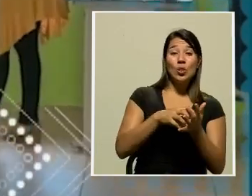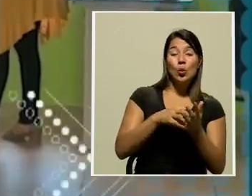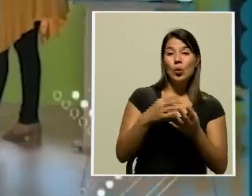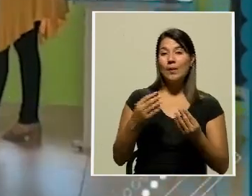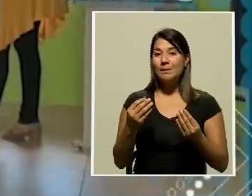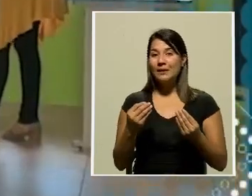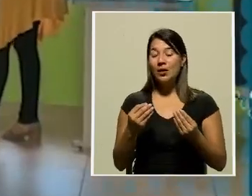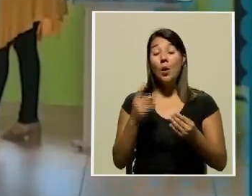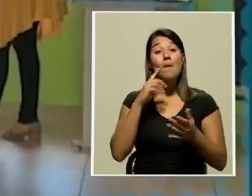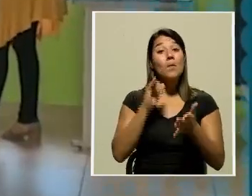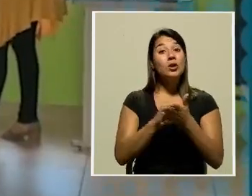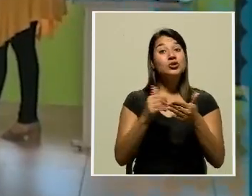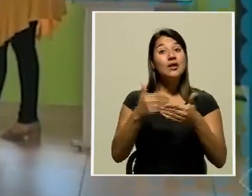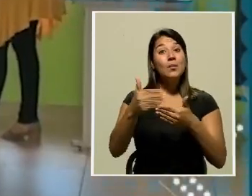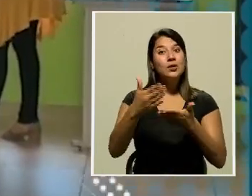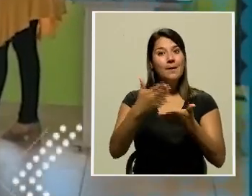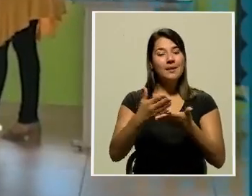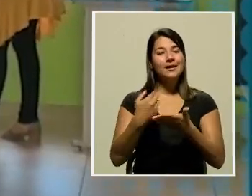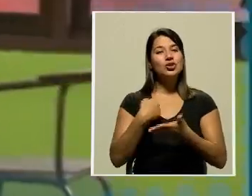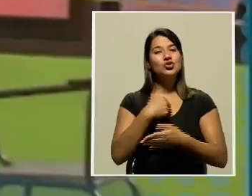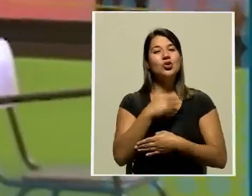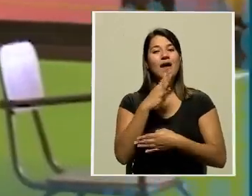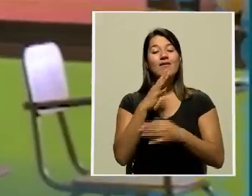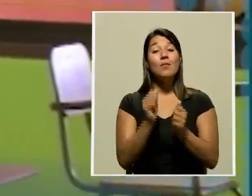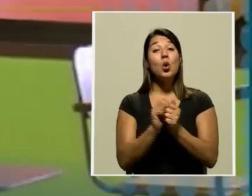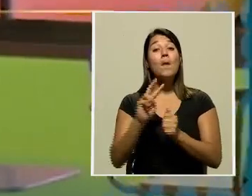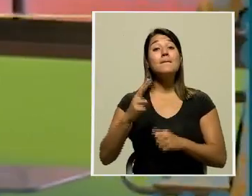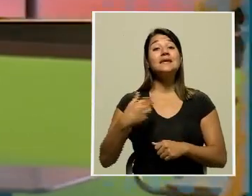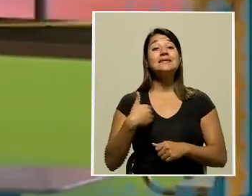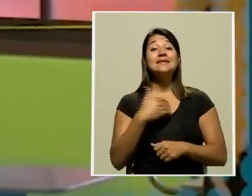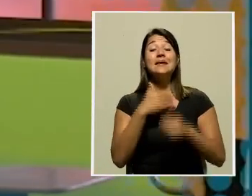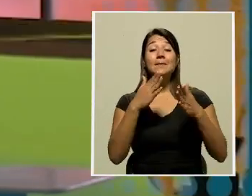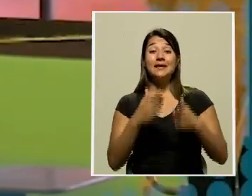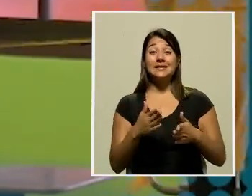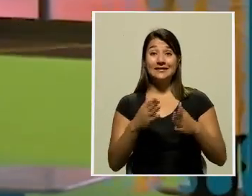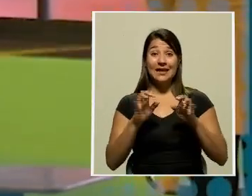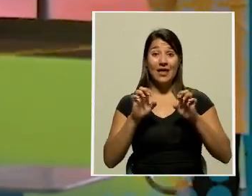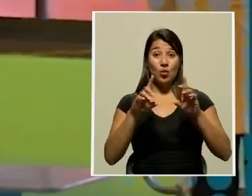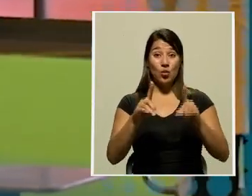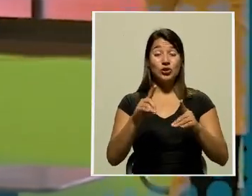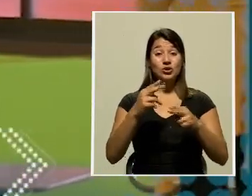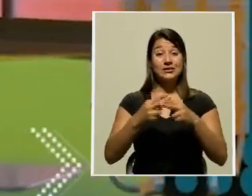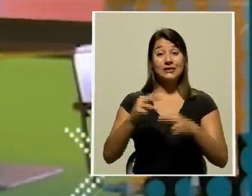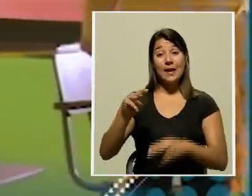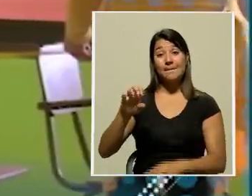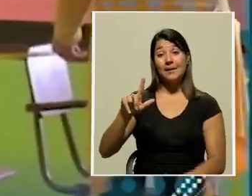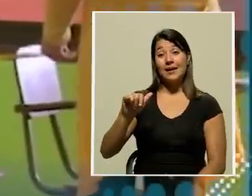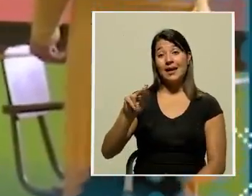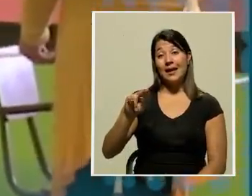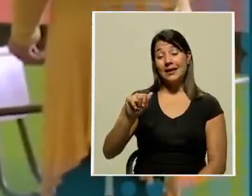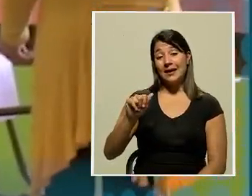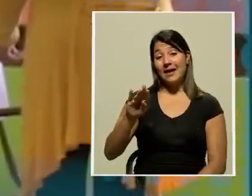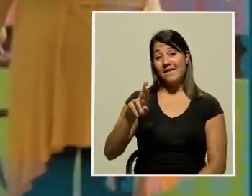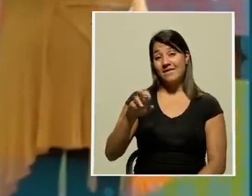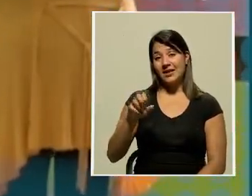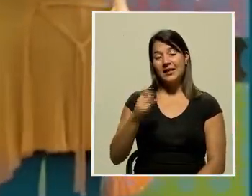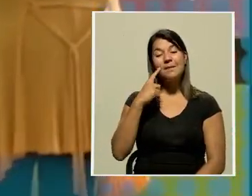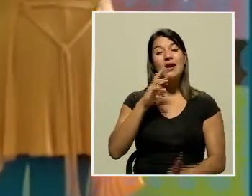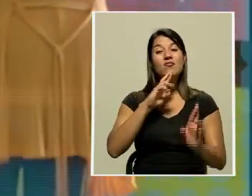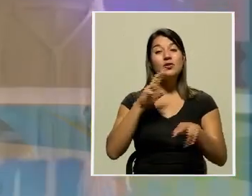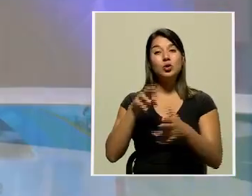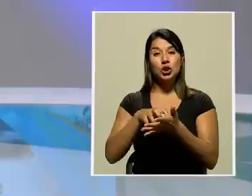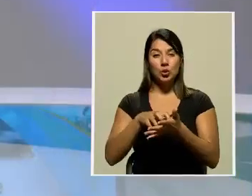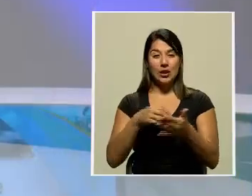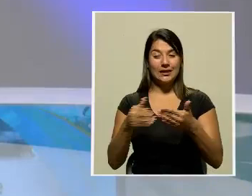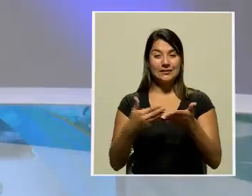Por eso, después de la pausa, conversaremos con la viceministra de Educación Melania Brenes para contestar algunas preguntas de padres de familia. Ya